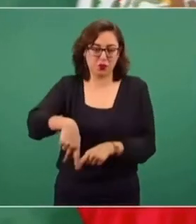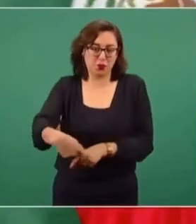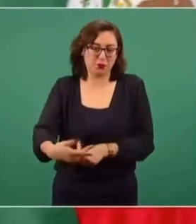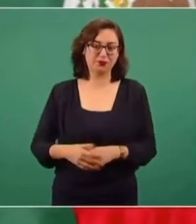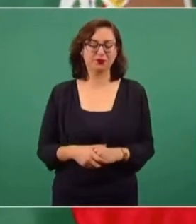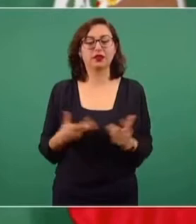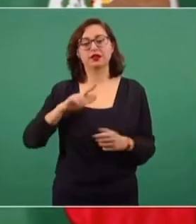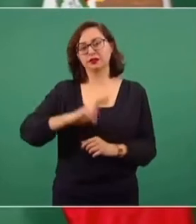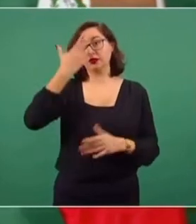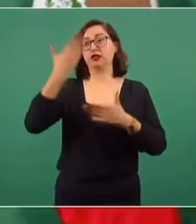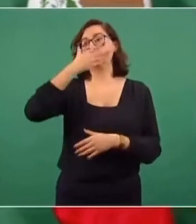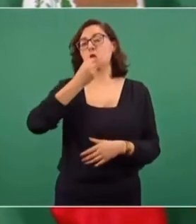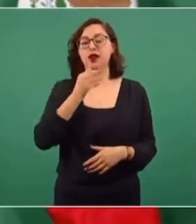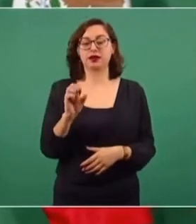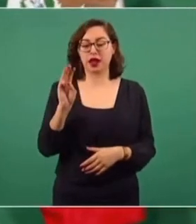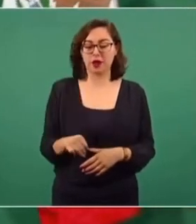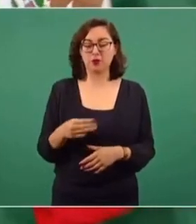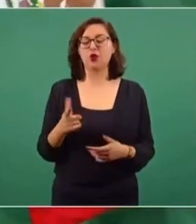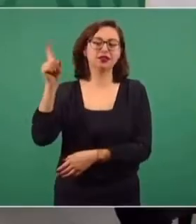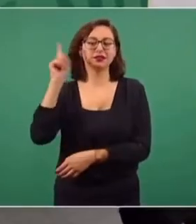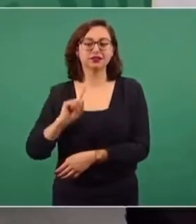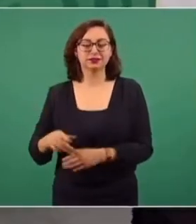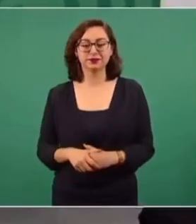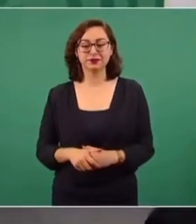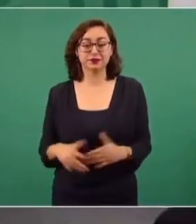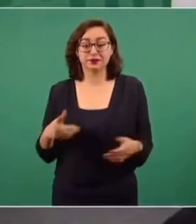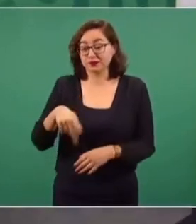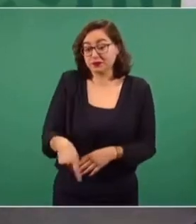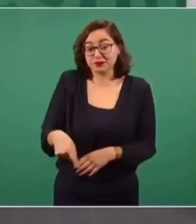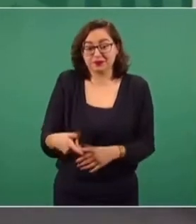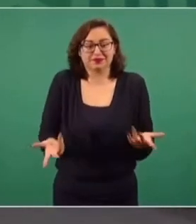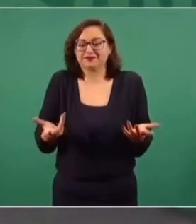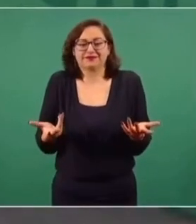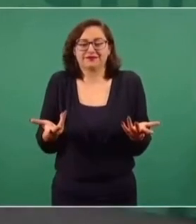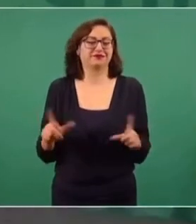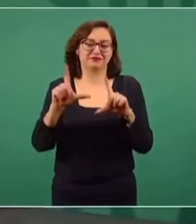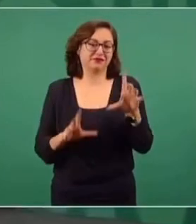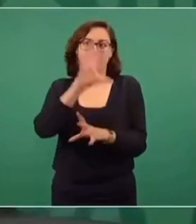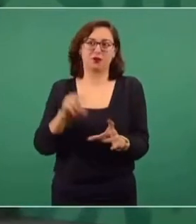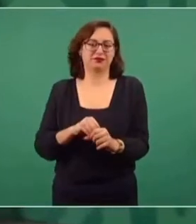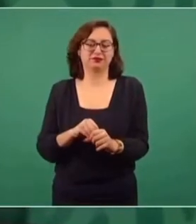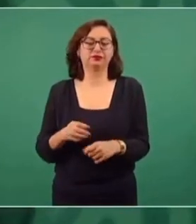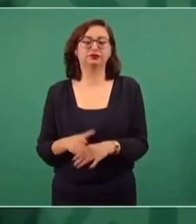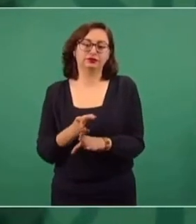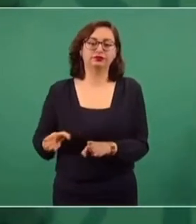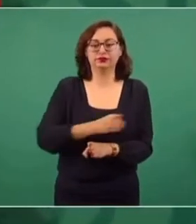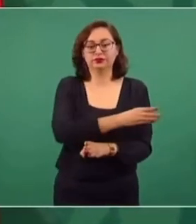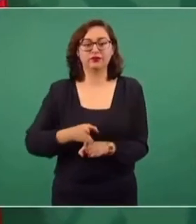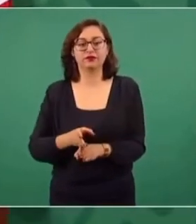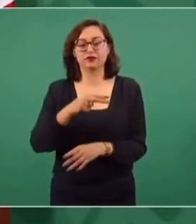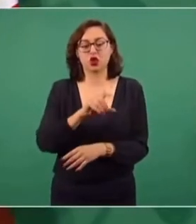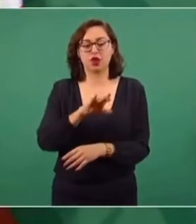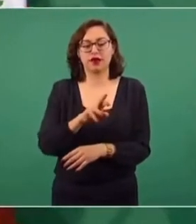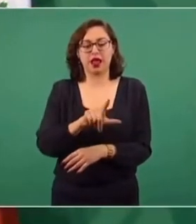Acuérdense de Ramón López Velarde, suave patria. Y la patria, pues es todo. Durante el periodo neoliberal, pero